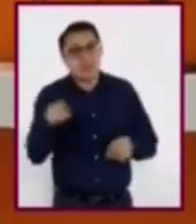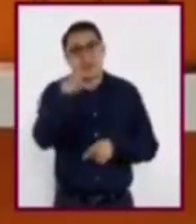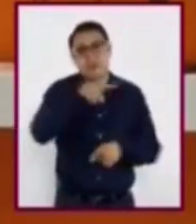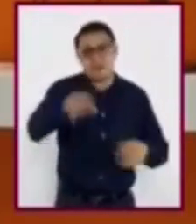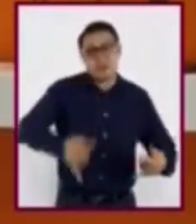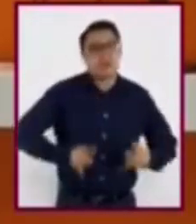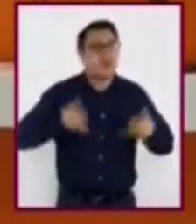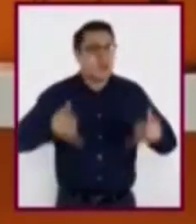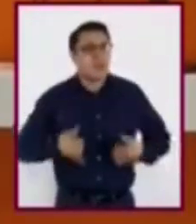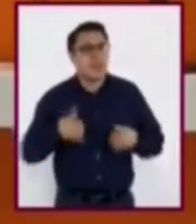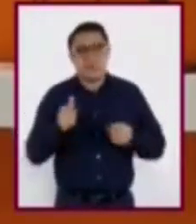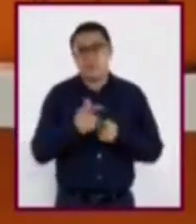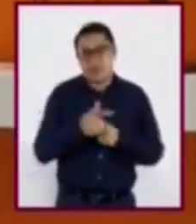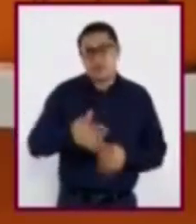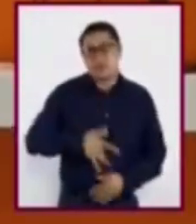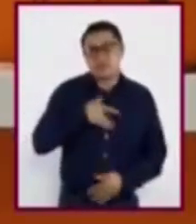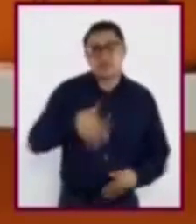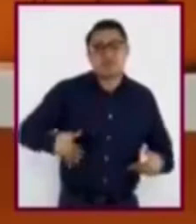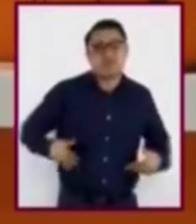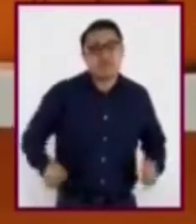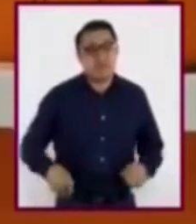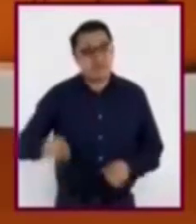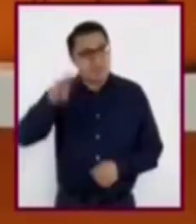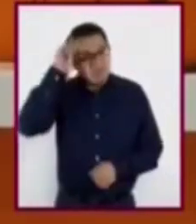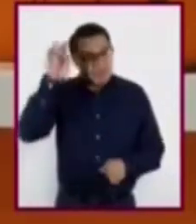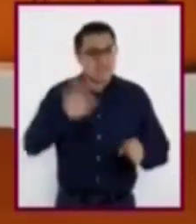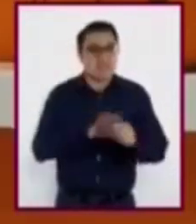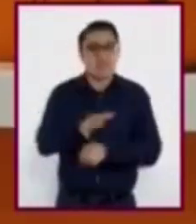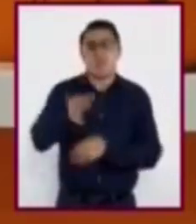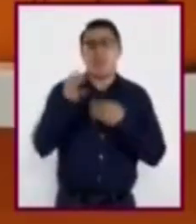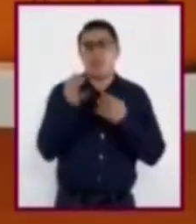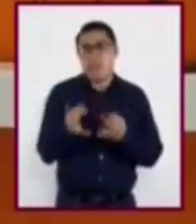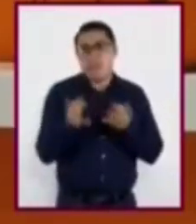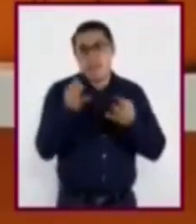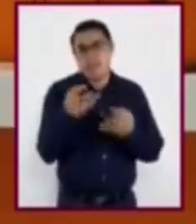tiene hambre, piensa en lo que más se le antoja en ese momento.